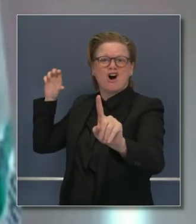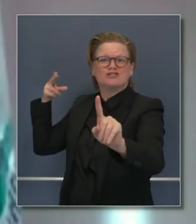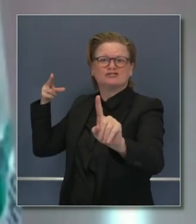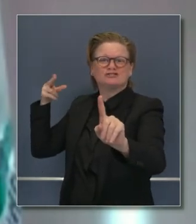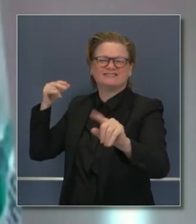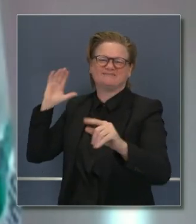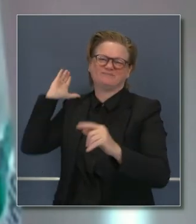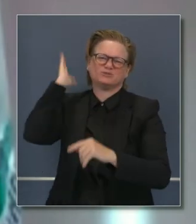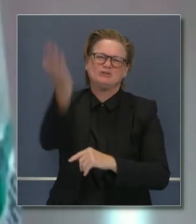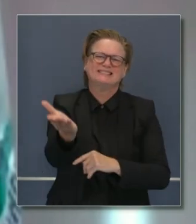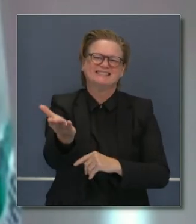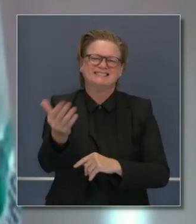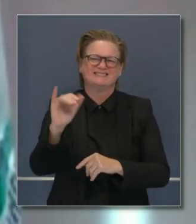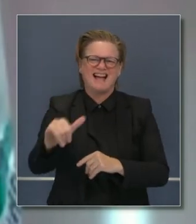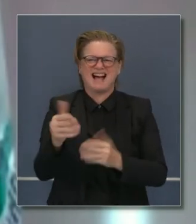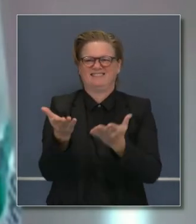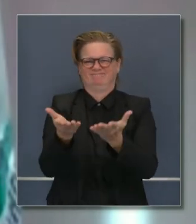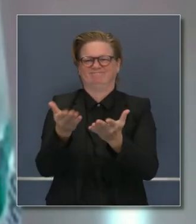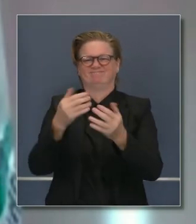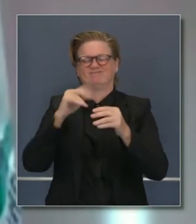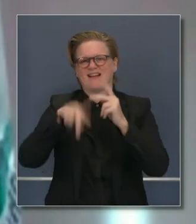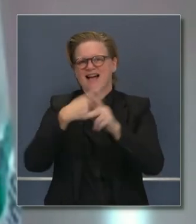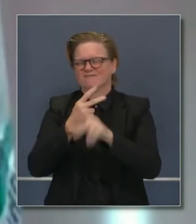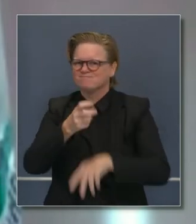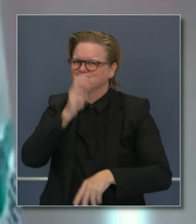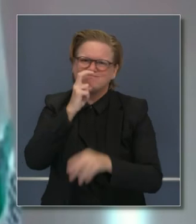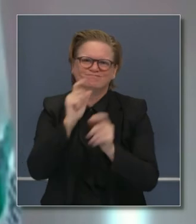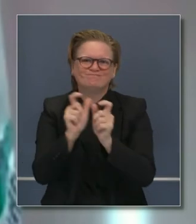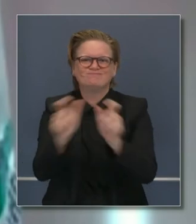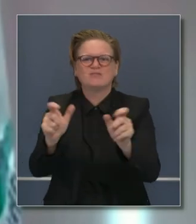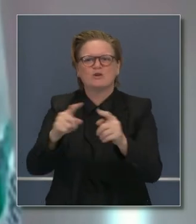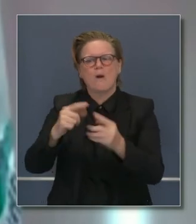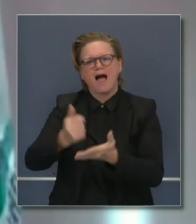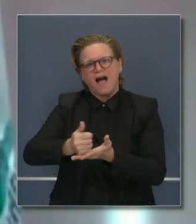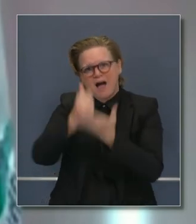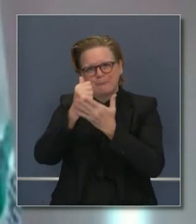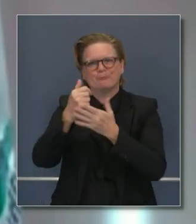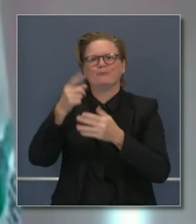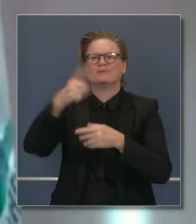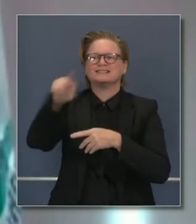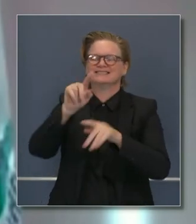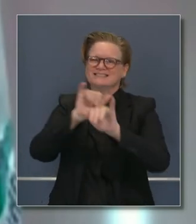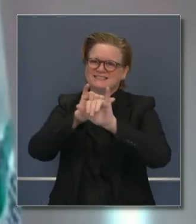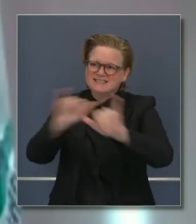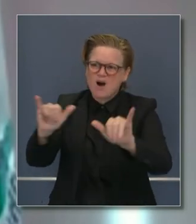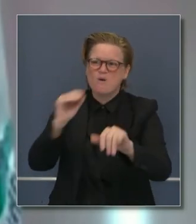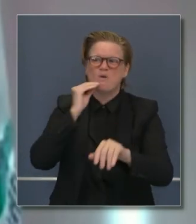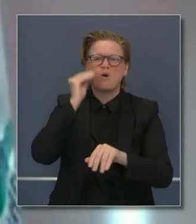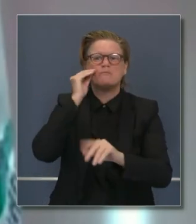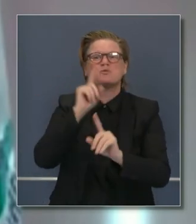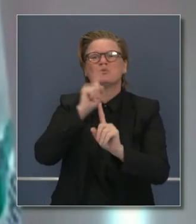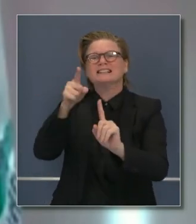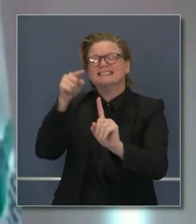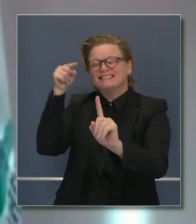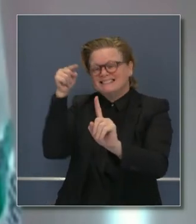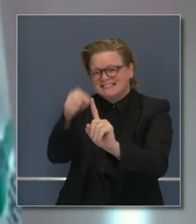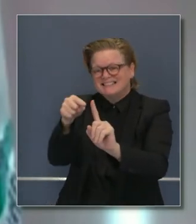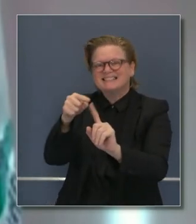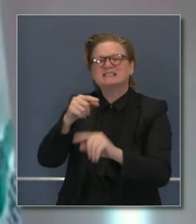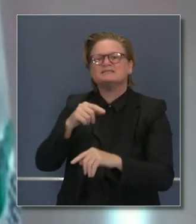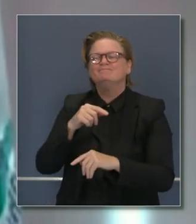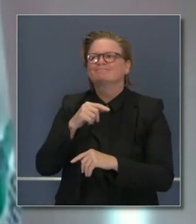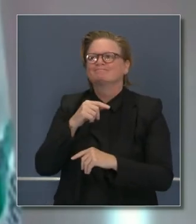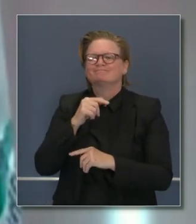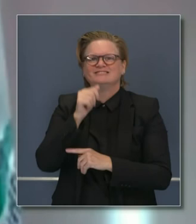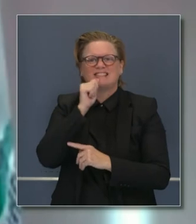fácil con esta nueva orden regional de quedarse en casa. Pero sí son estas las herramientas que hemos visto que son